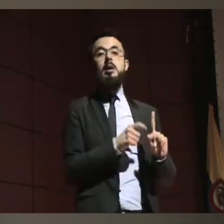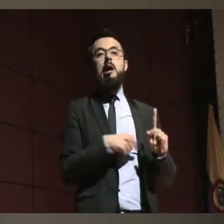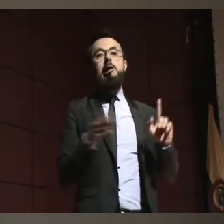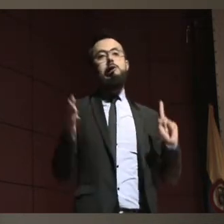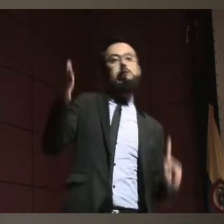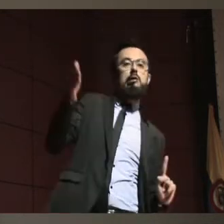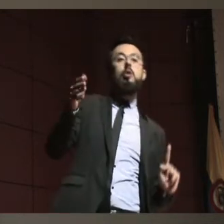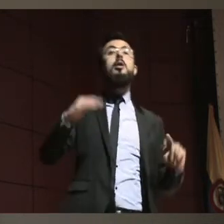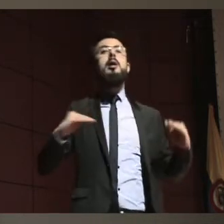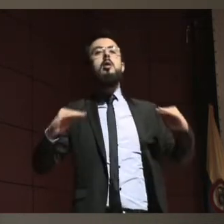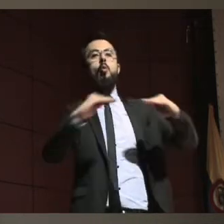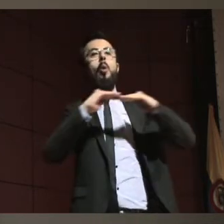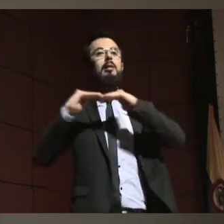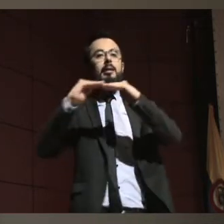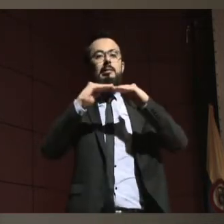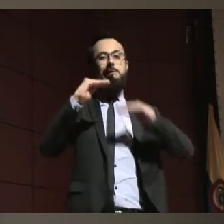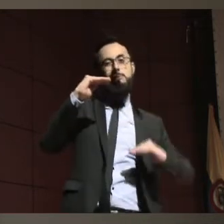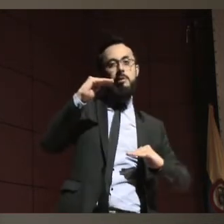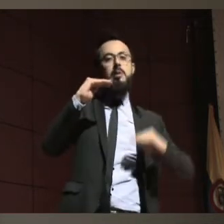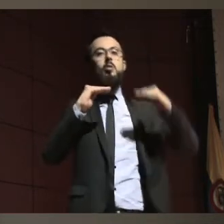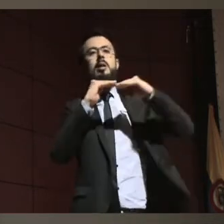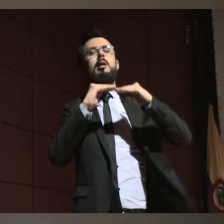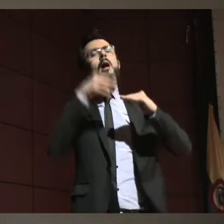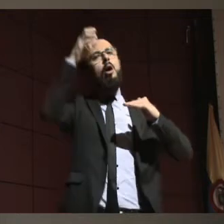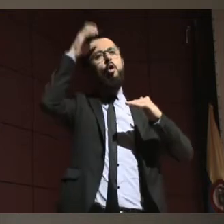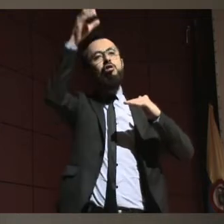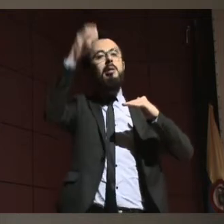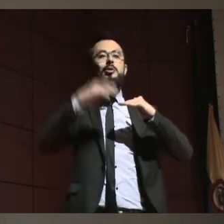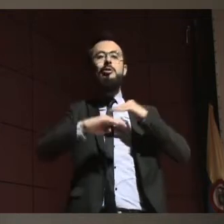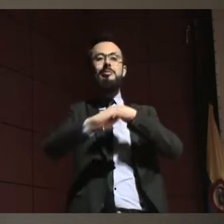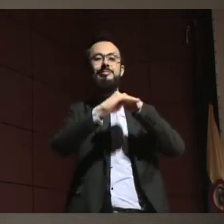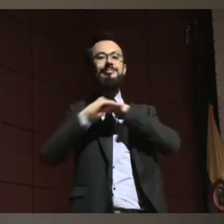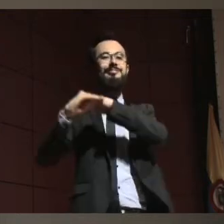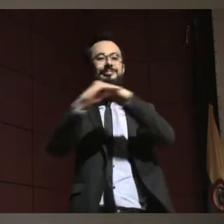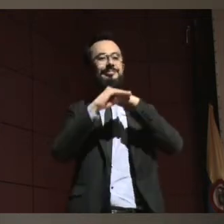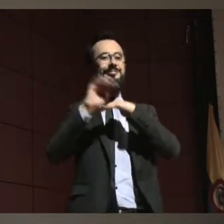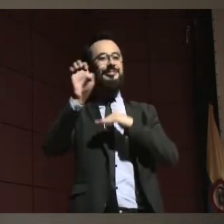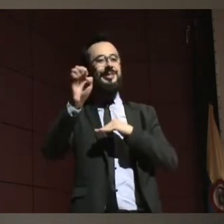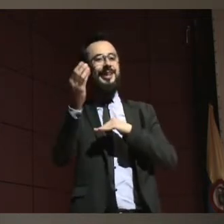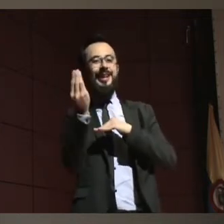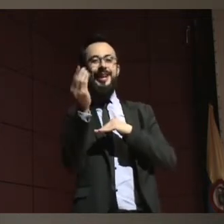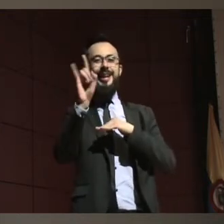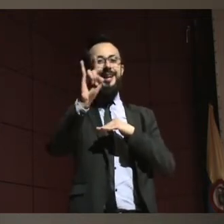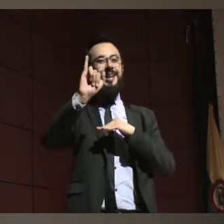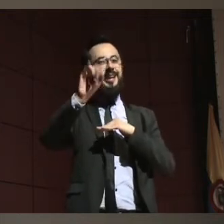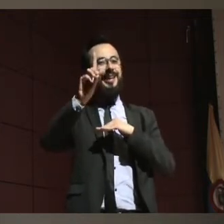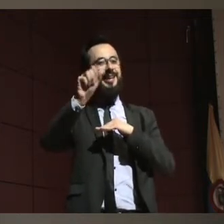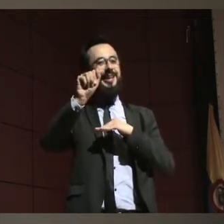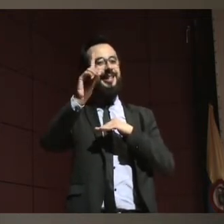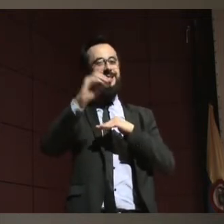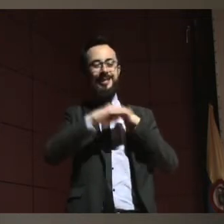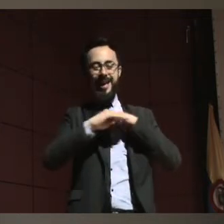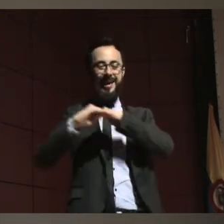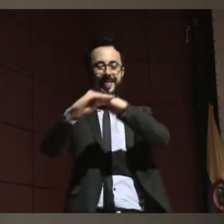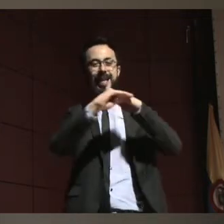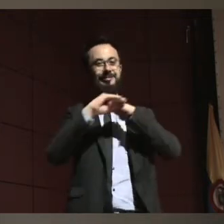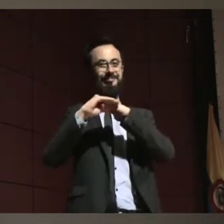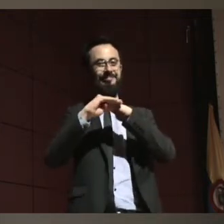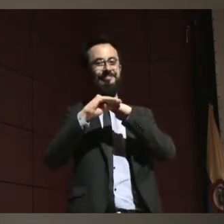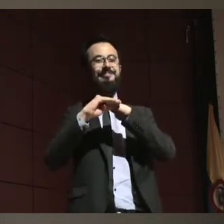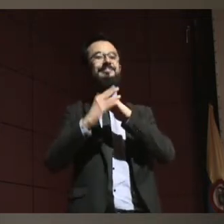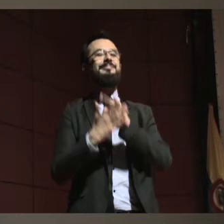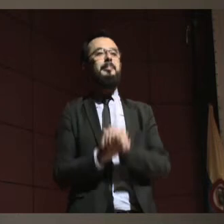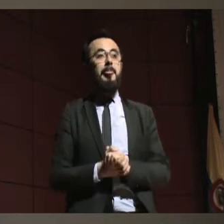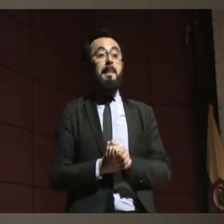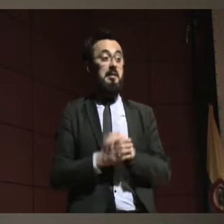ya nos marca un problema de equidad. ¿Cómo es eso de dar el el tema de la capacidad jurídica en igualdad de